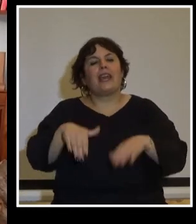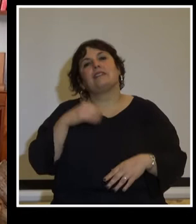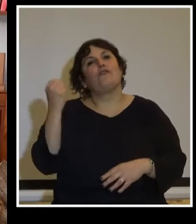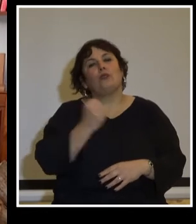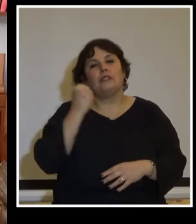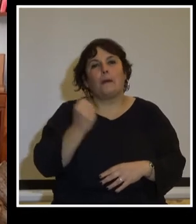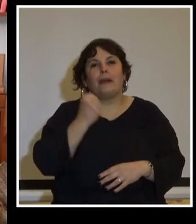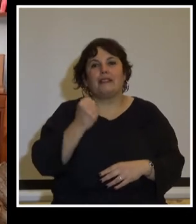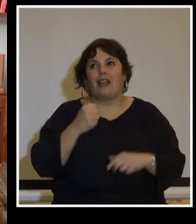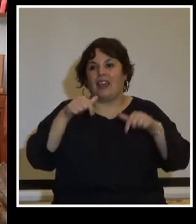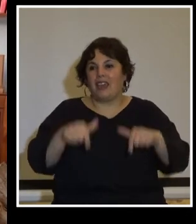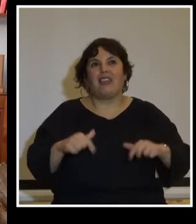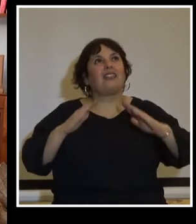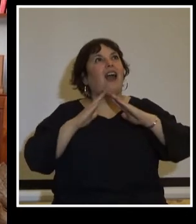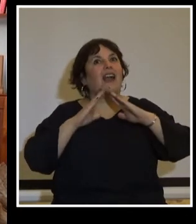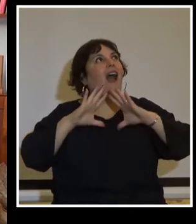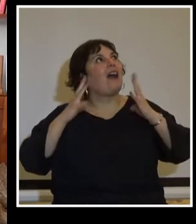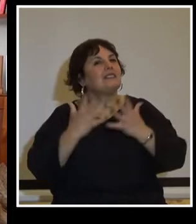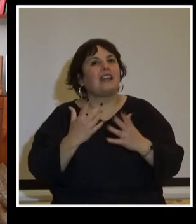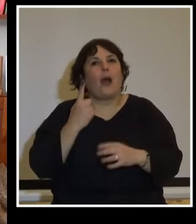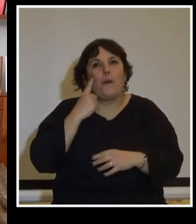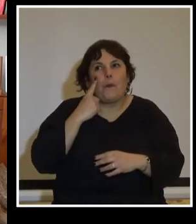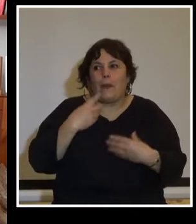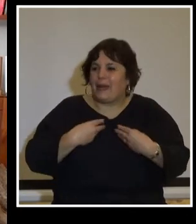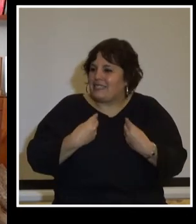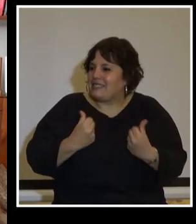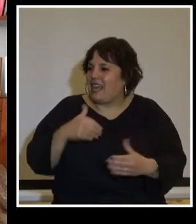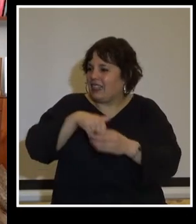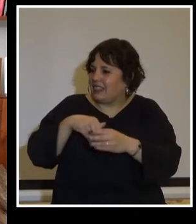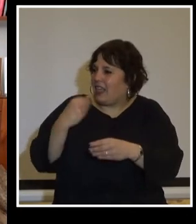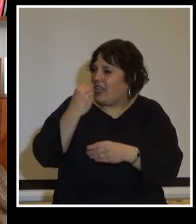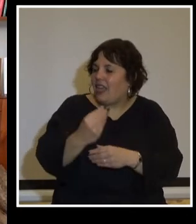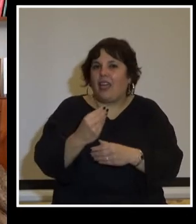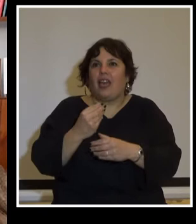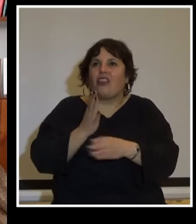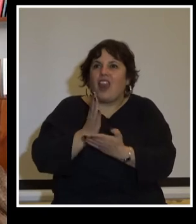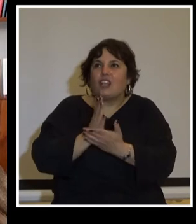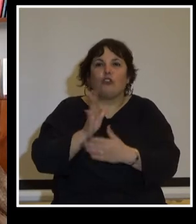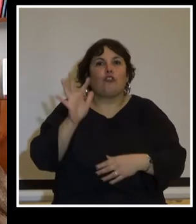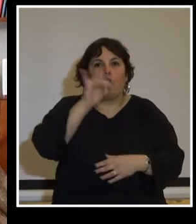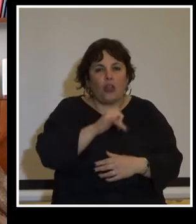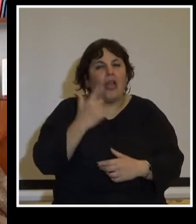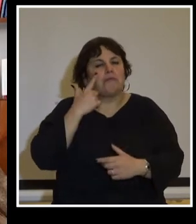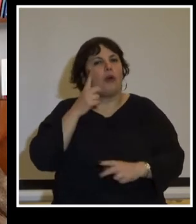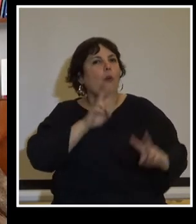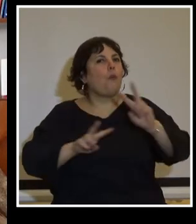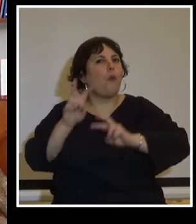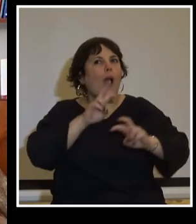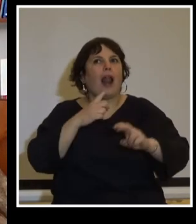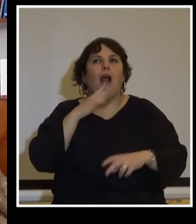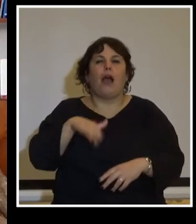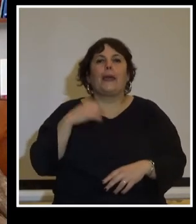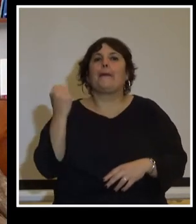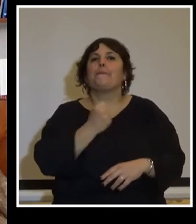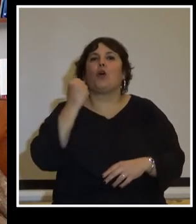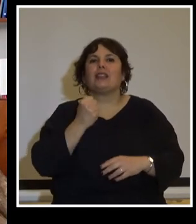que en esta casa donde se vive y siente la democracia todos los días, traslademos la importancia